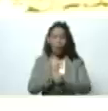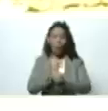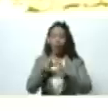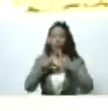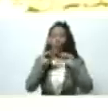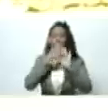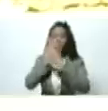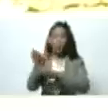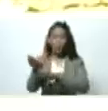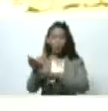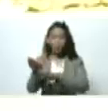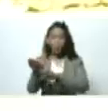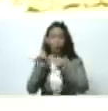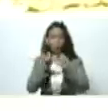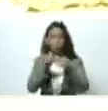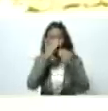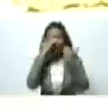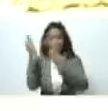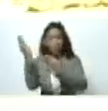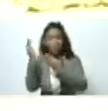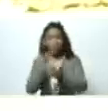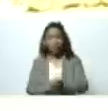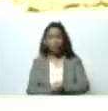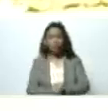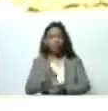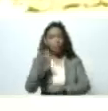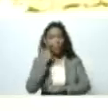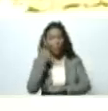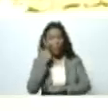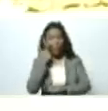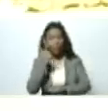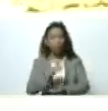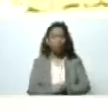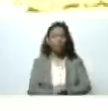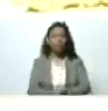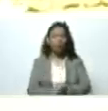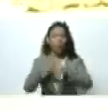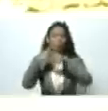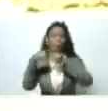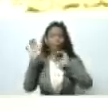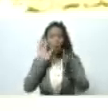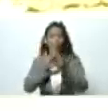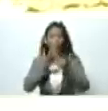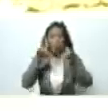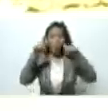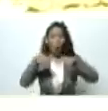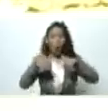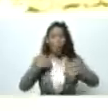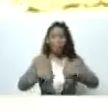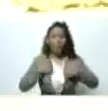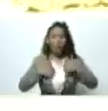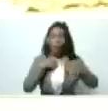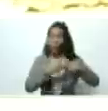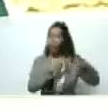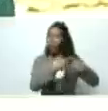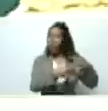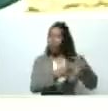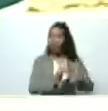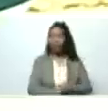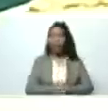apoyo. Sigue ya, pues, pendiente. Tenemos otro pase. Hoy, miércoles productivo,